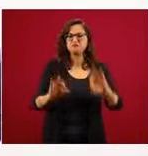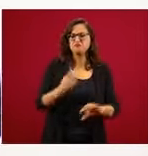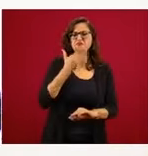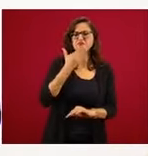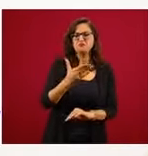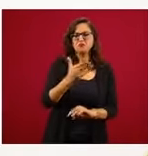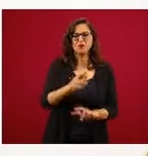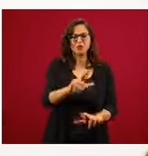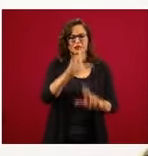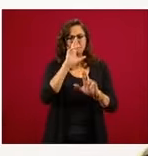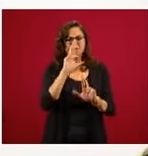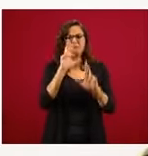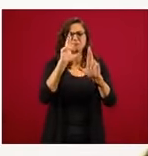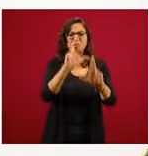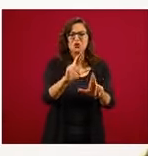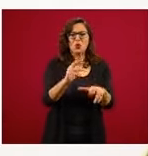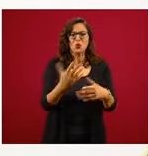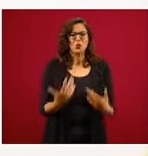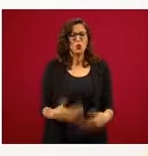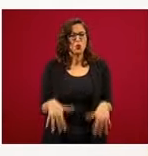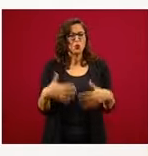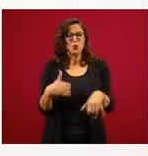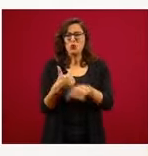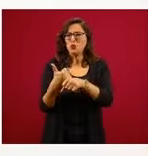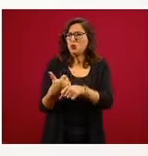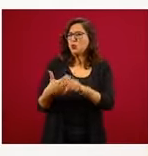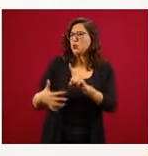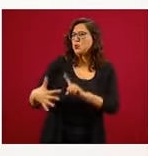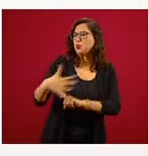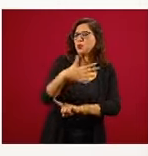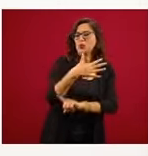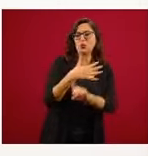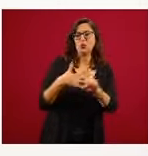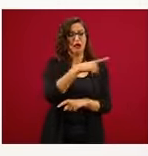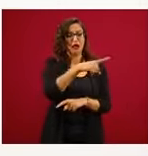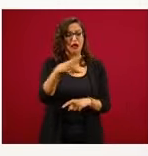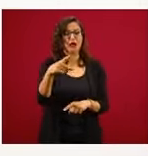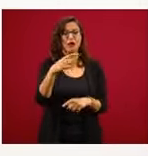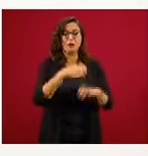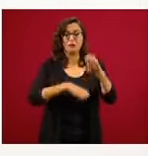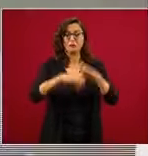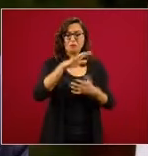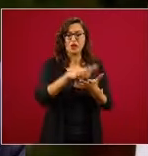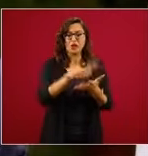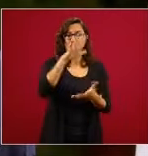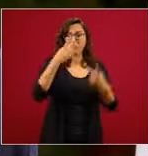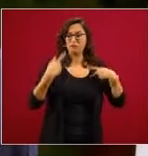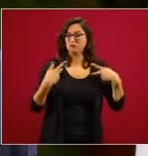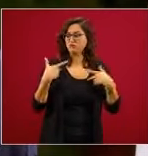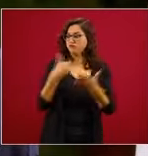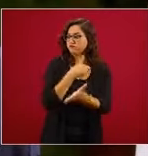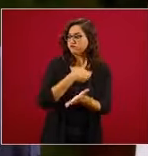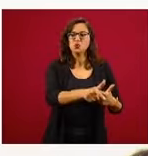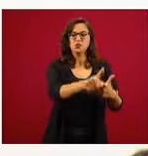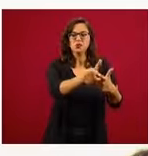A pesar de la crisis, la mayoría no despidió a sus empleados.